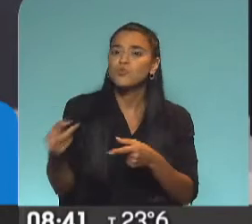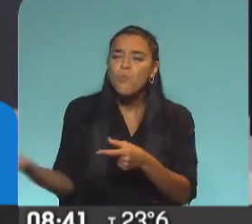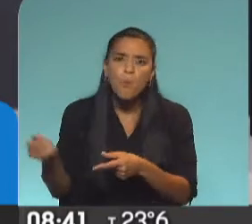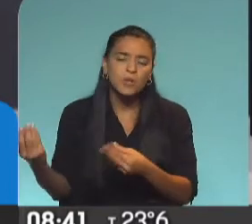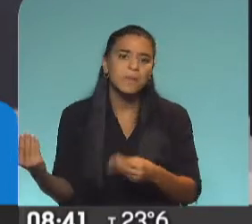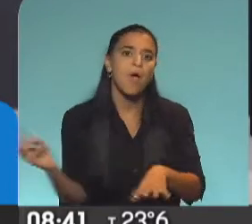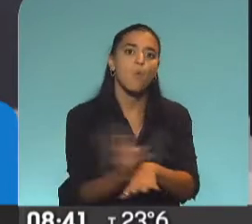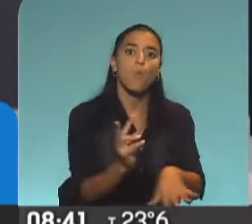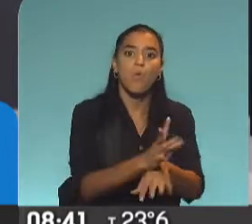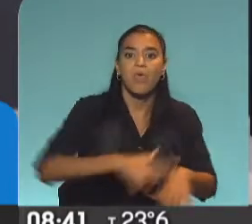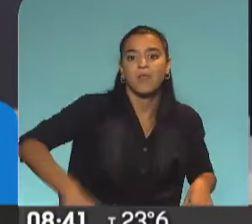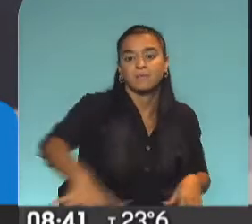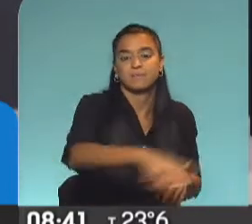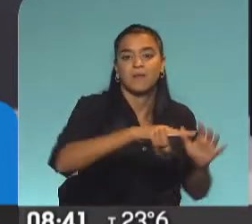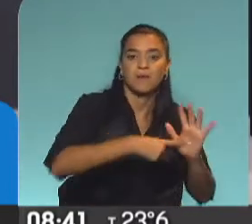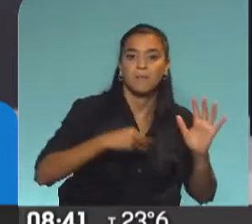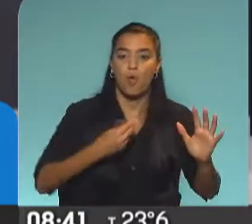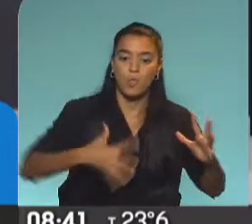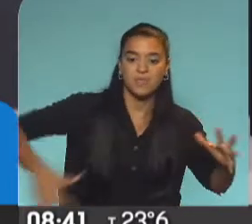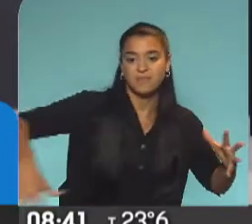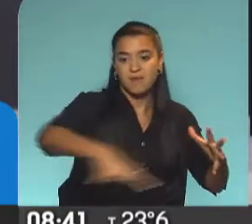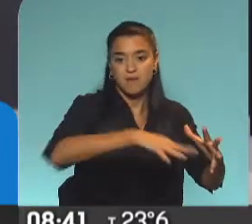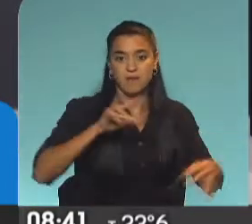que viven en el área metropolitana de Buenos Aires.